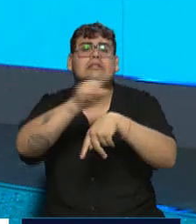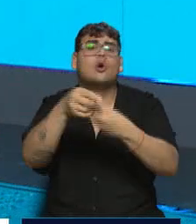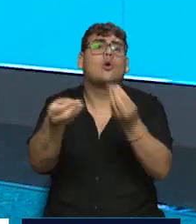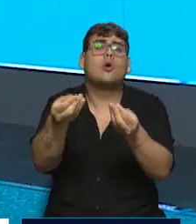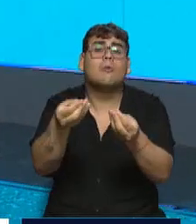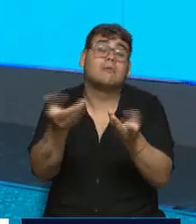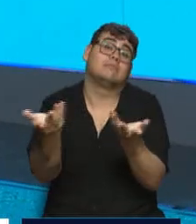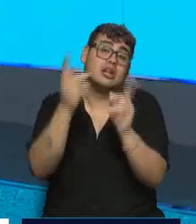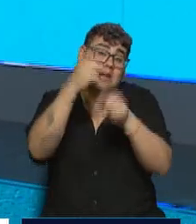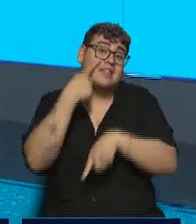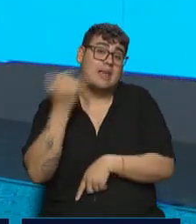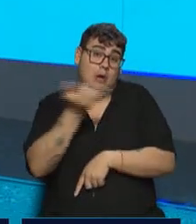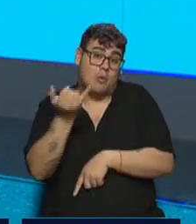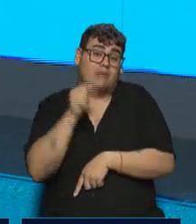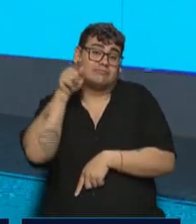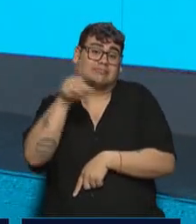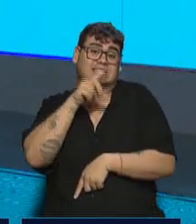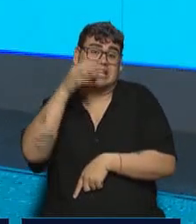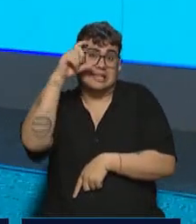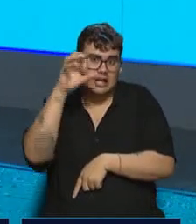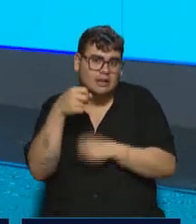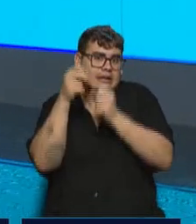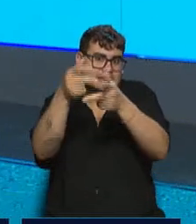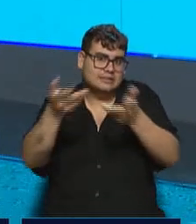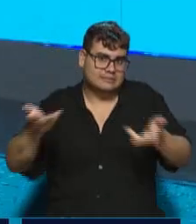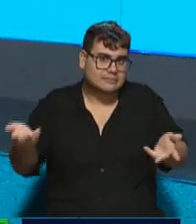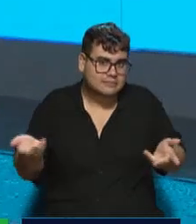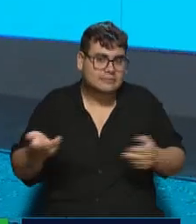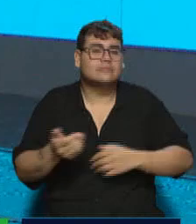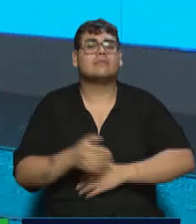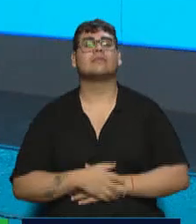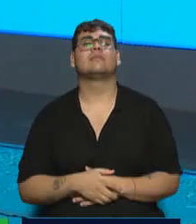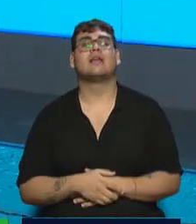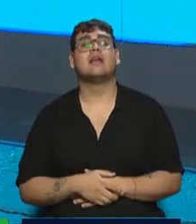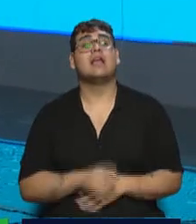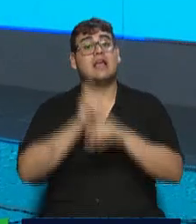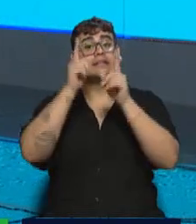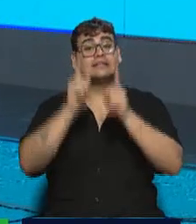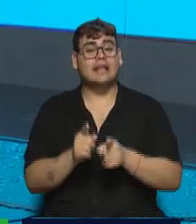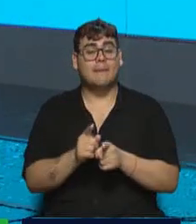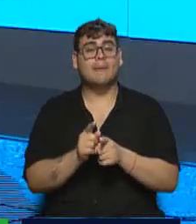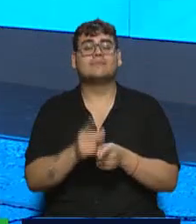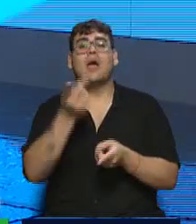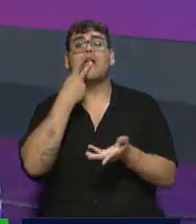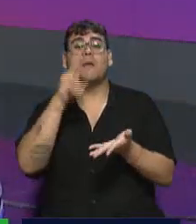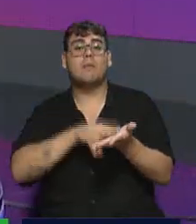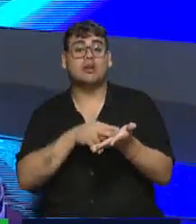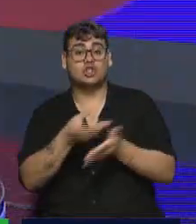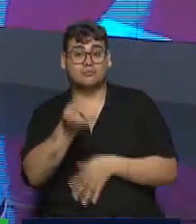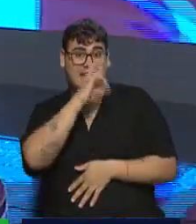...cambios aportados por el gobierno nacional es la modificación en el esquema de retenciones para las economías regionales, aquellas que